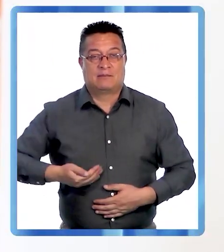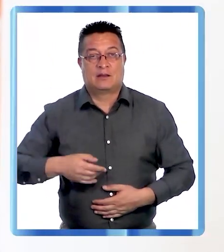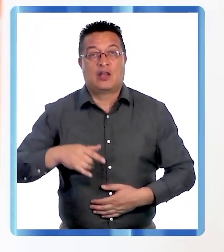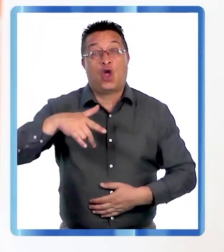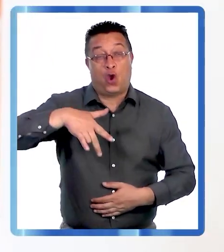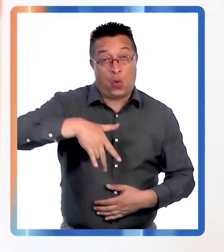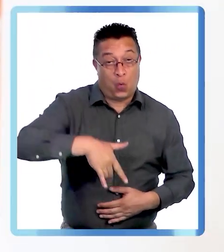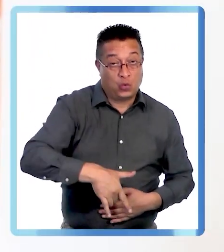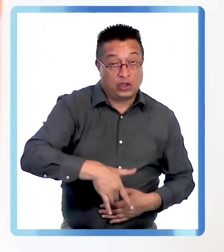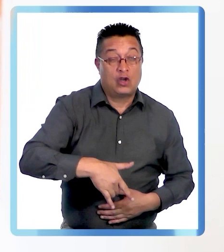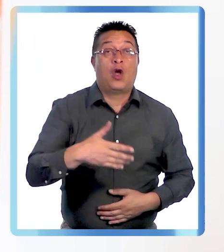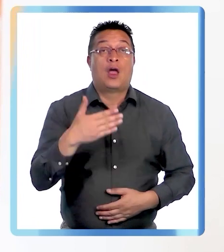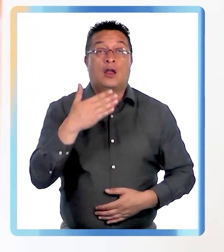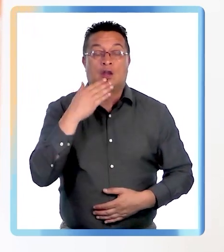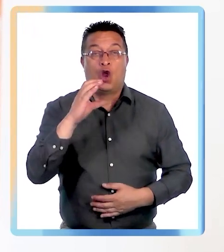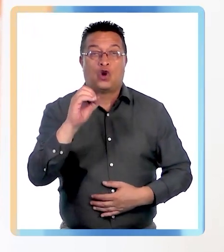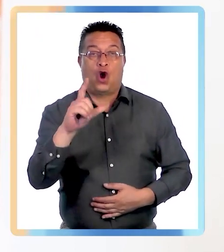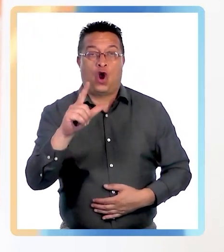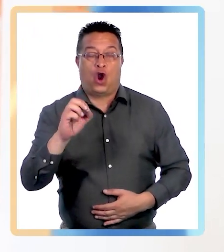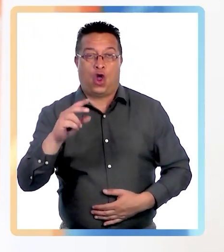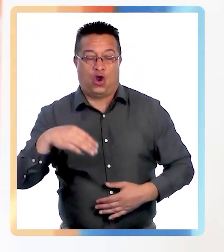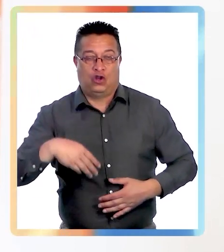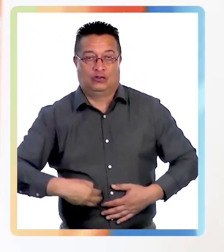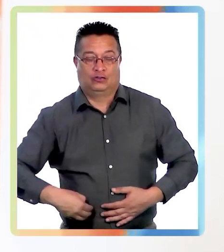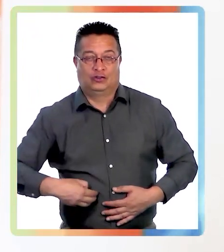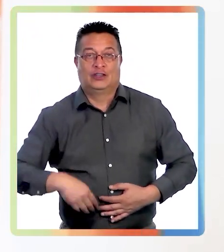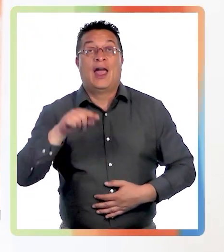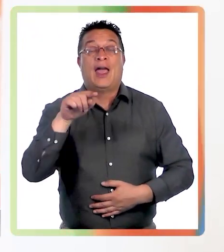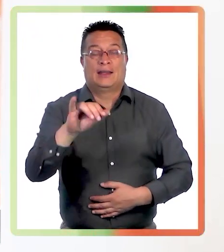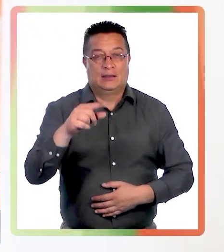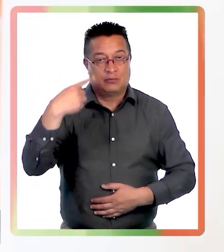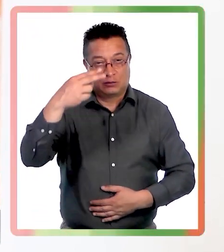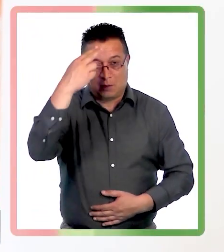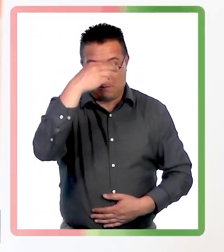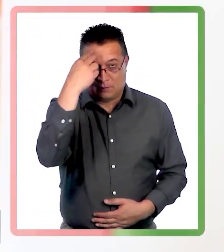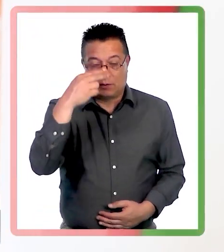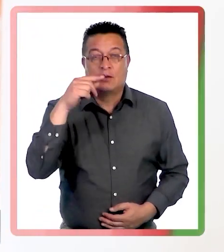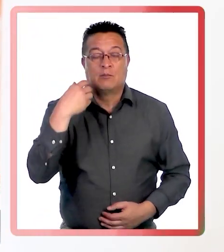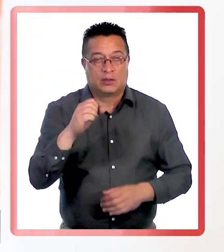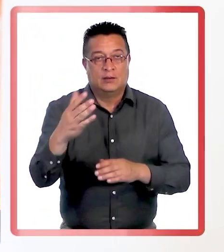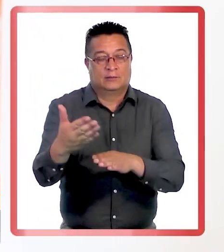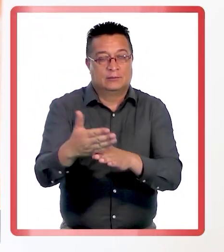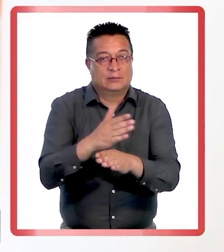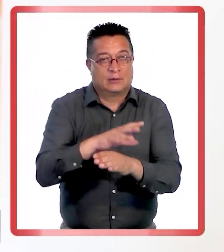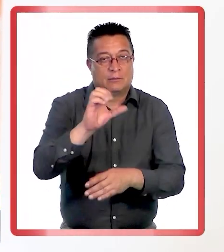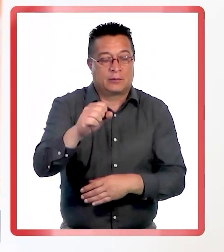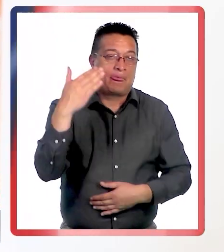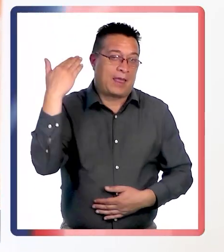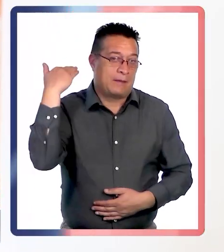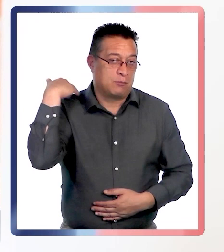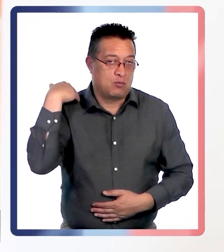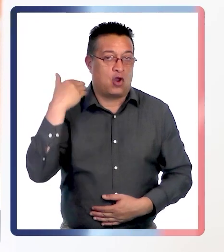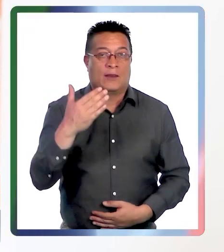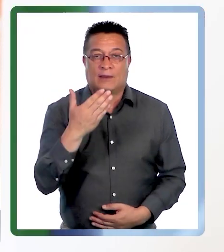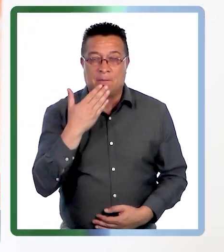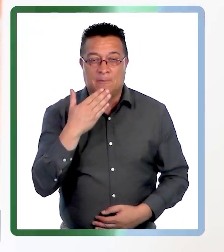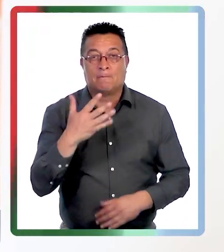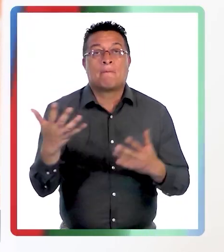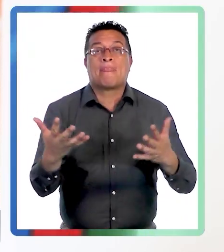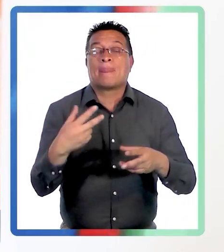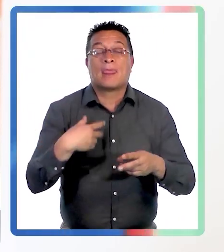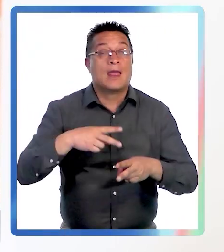mama, el cáncer cervicuterino, el cáncer colorectal y próximamente en marzo el tamizaje preventivo del cáncer al pulmón.